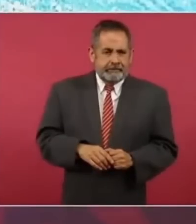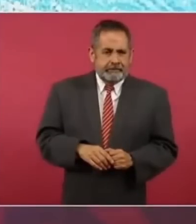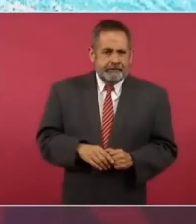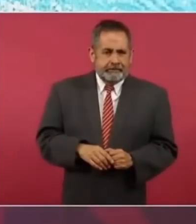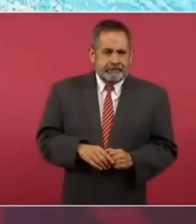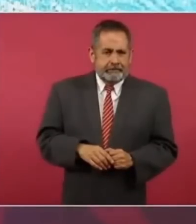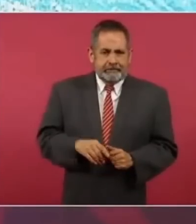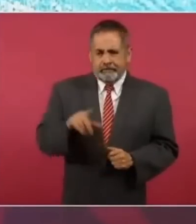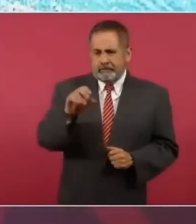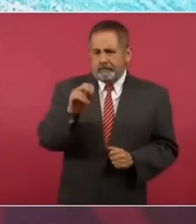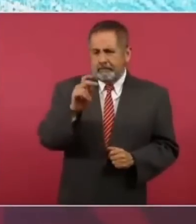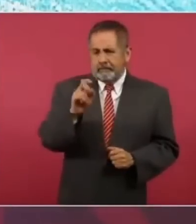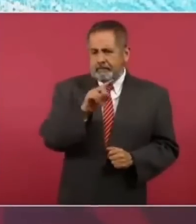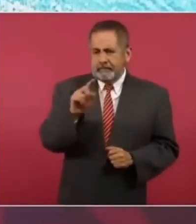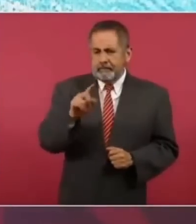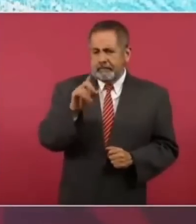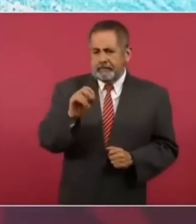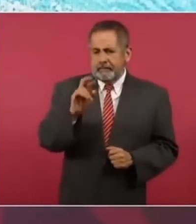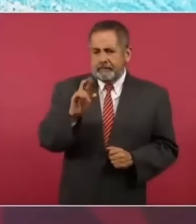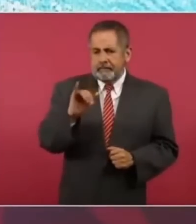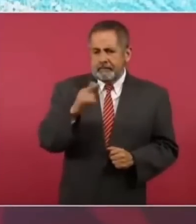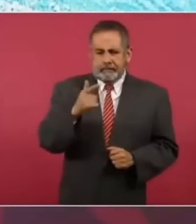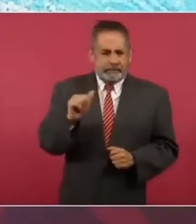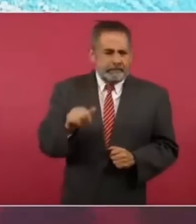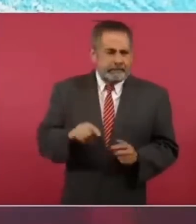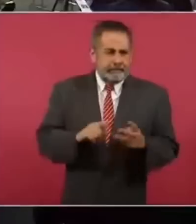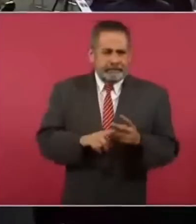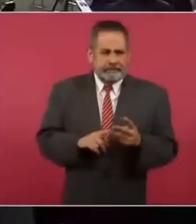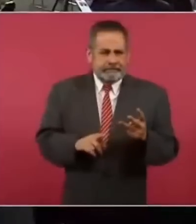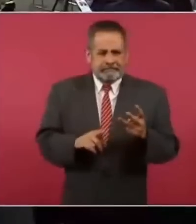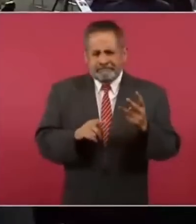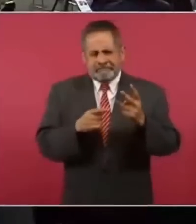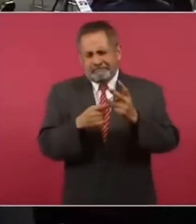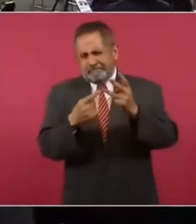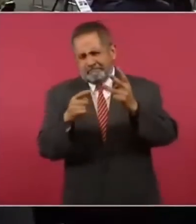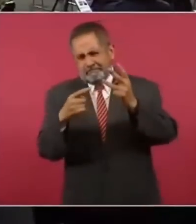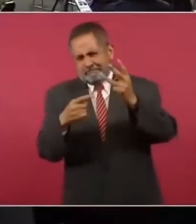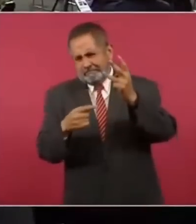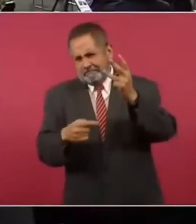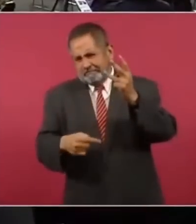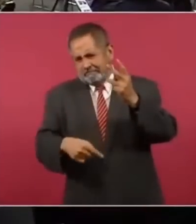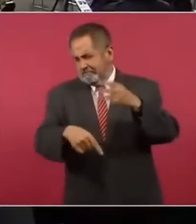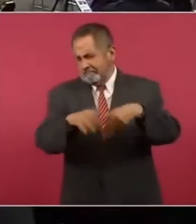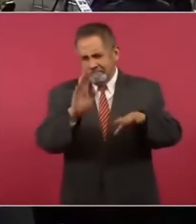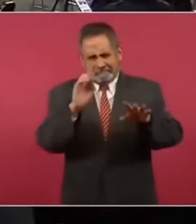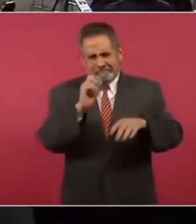López Dóriga y etcétera etcétera